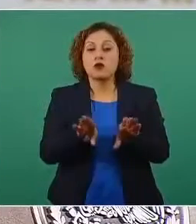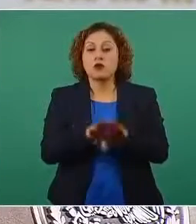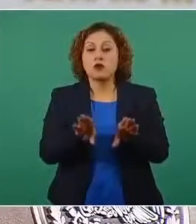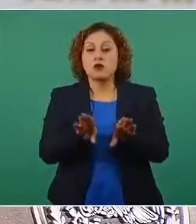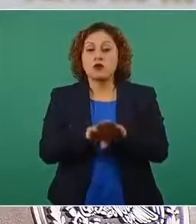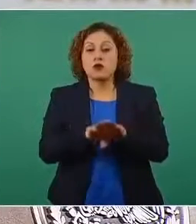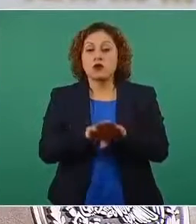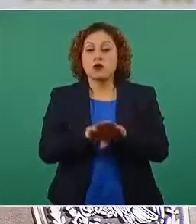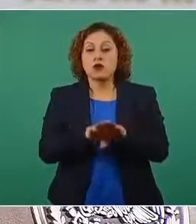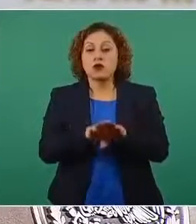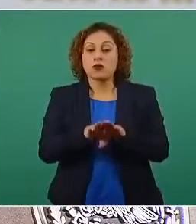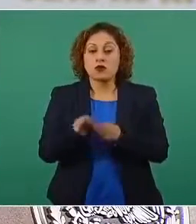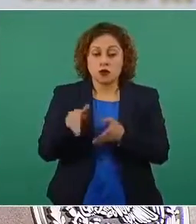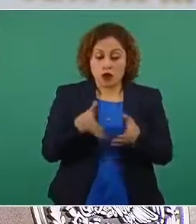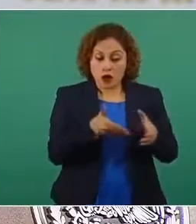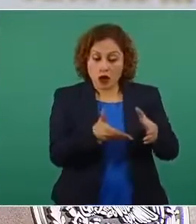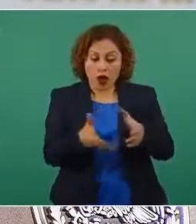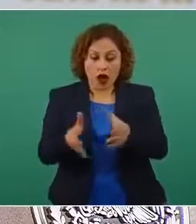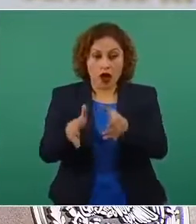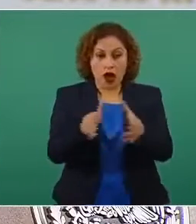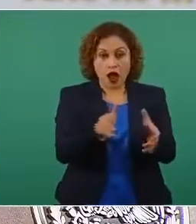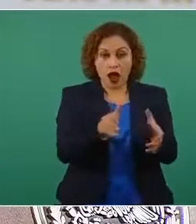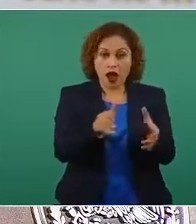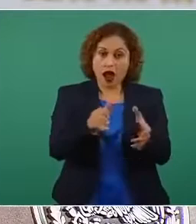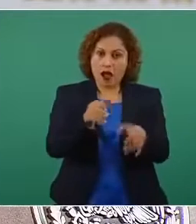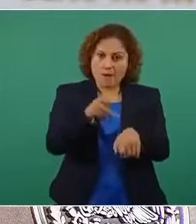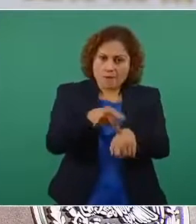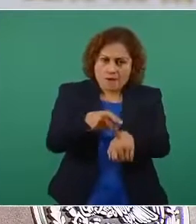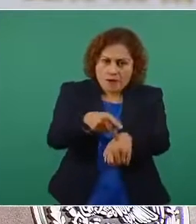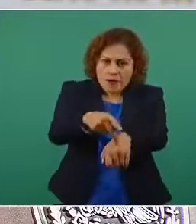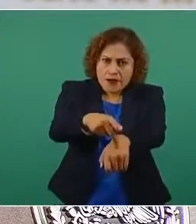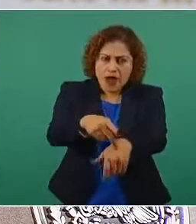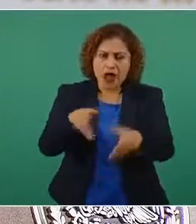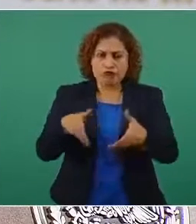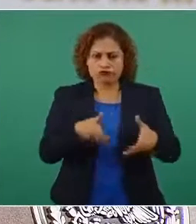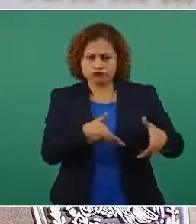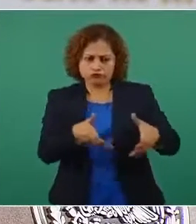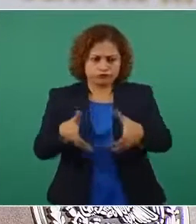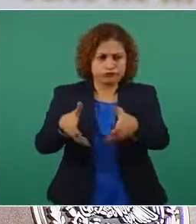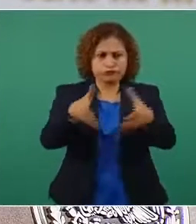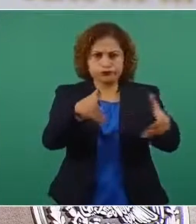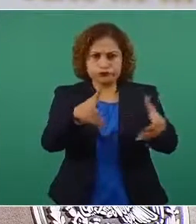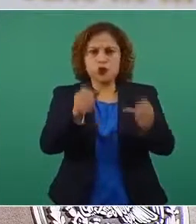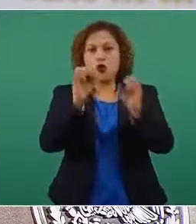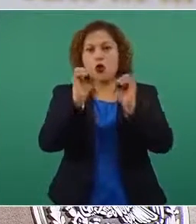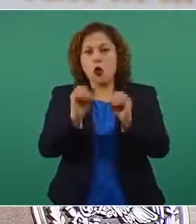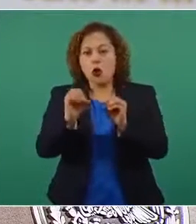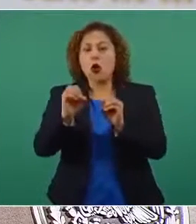por un camino de terracería así es y avioneta